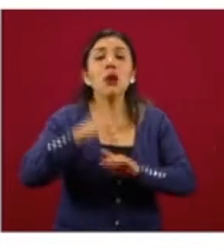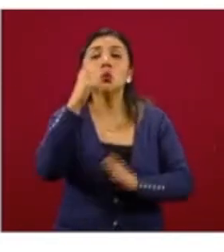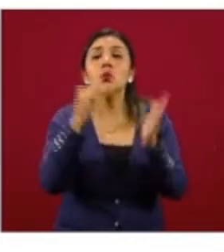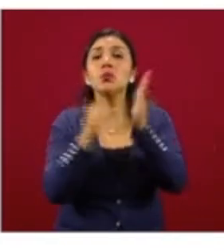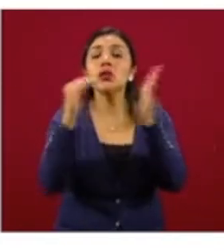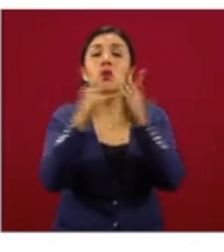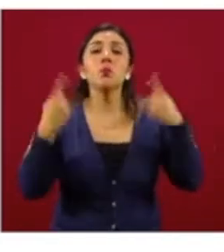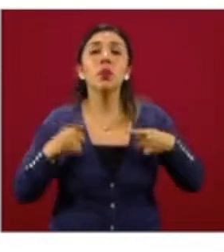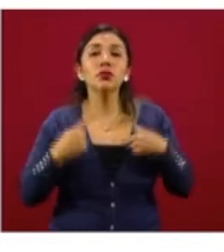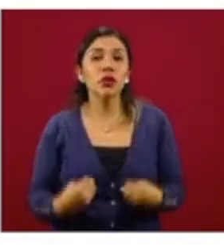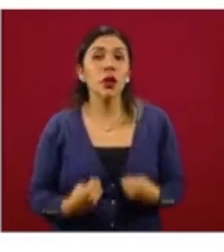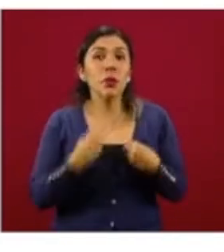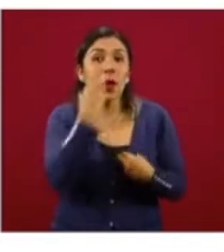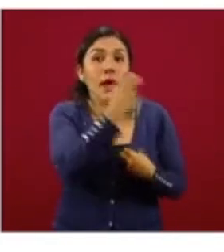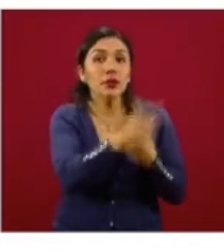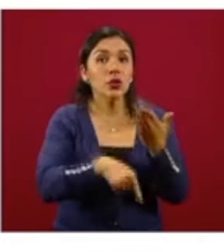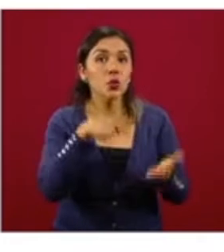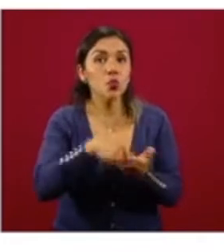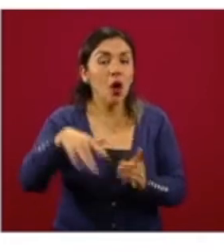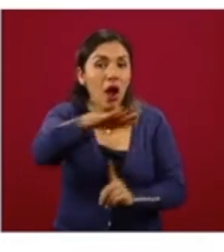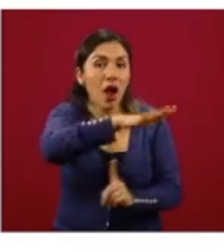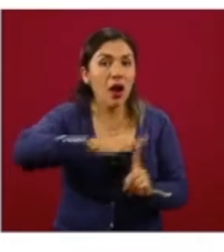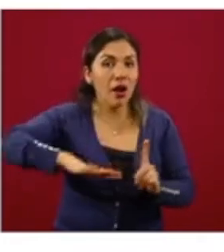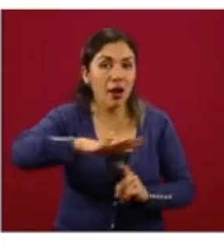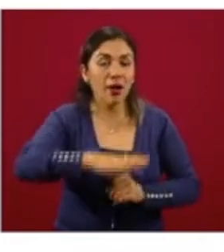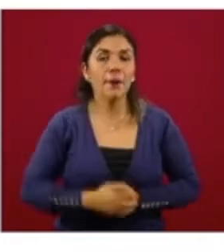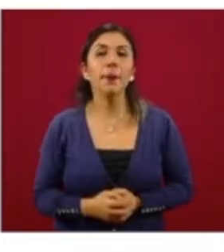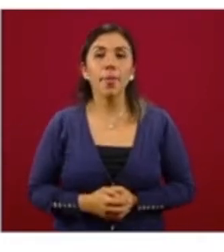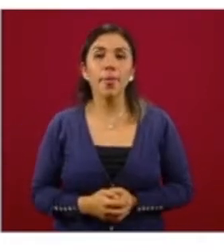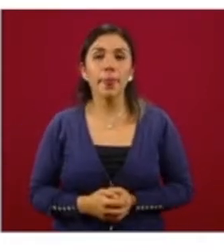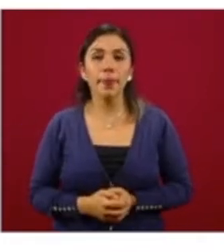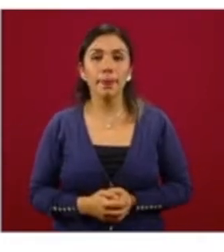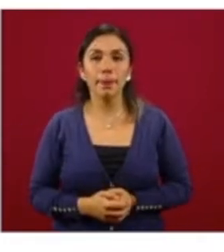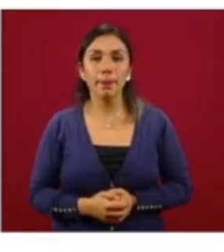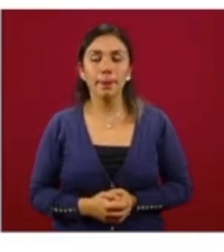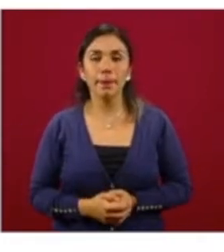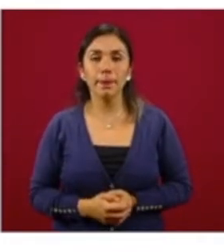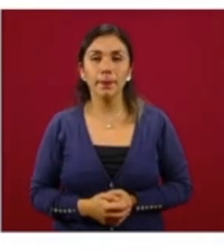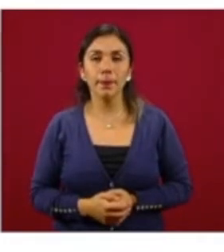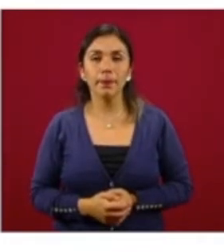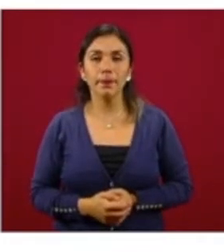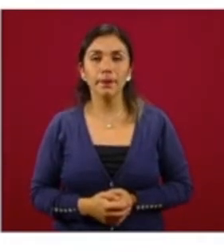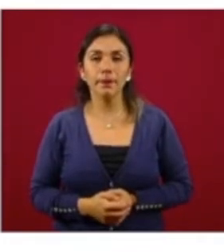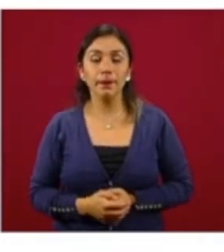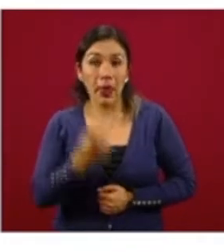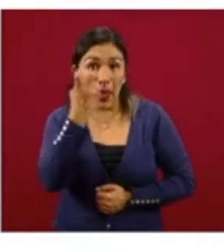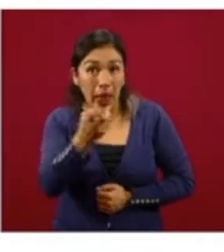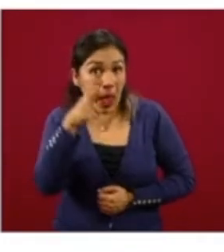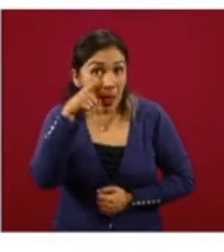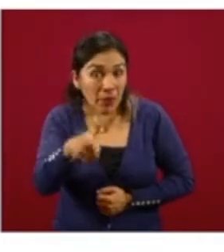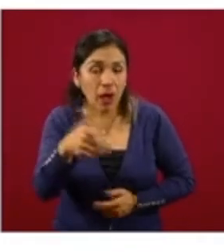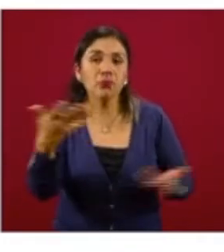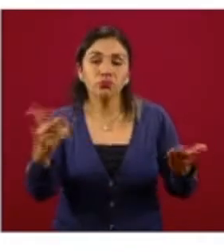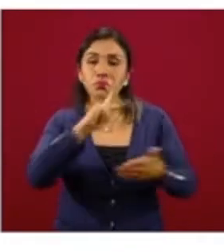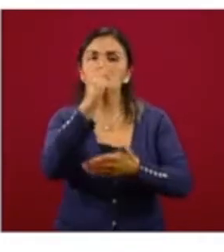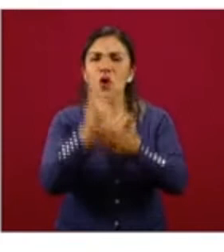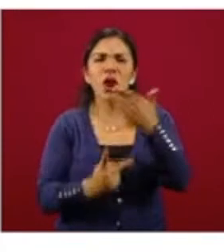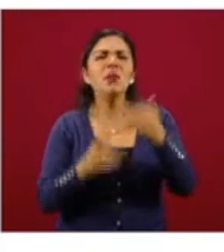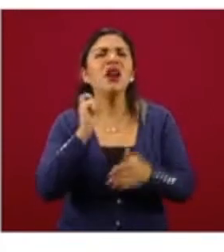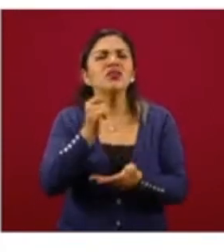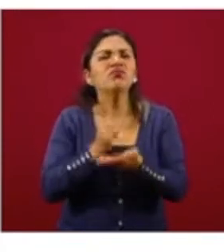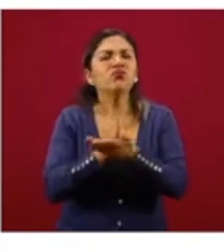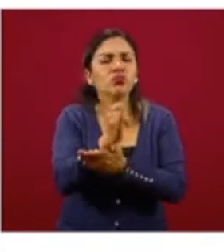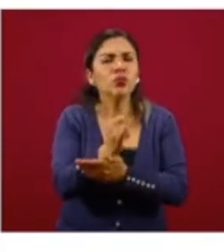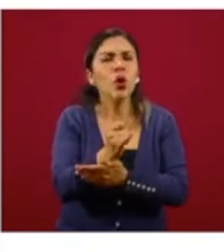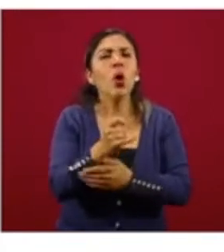habitantes en esa región. La que sigue. Ante esto, bueno, pues el programa lo que determina es